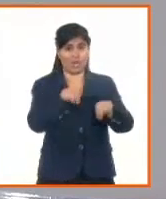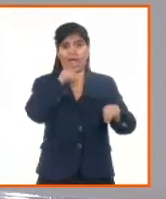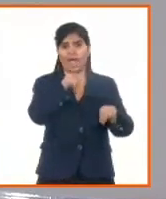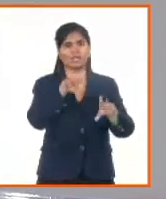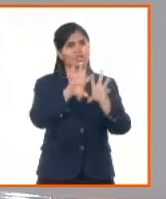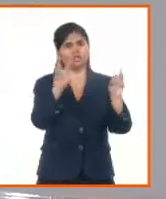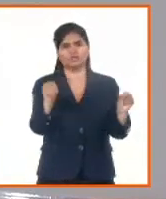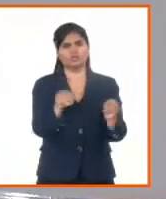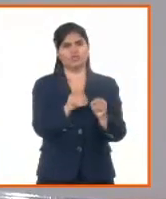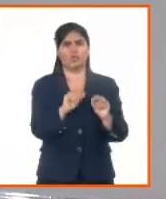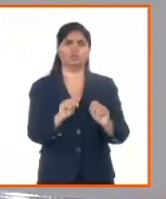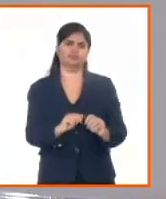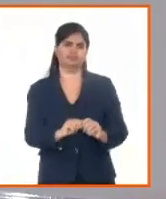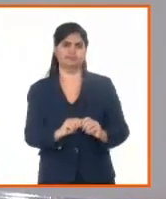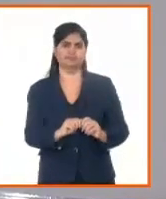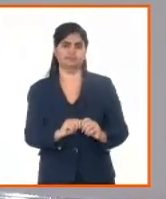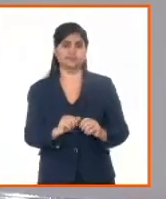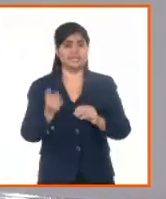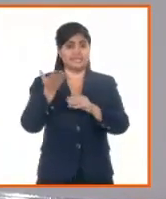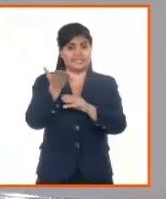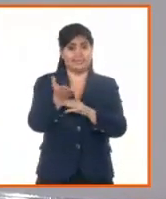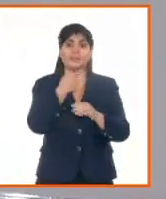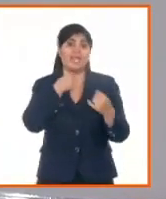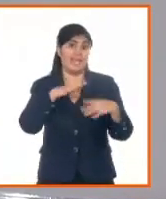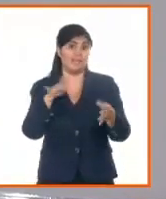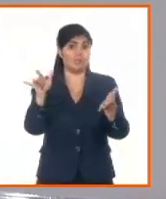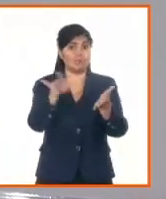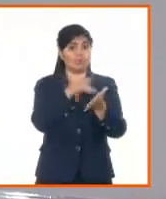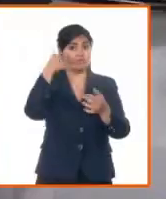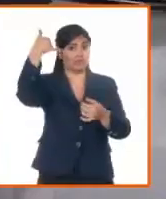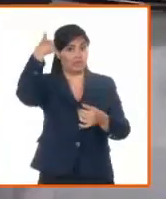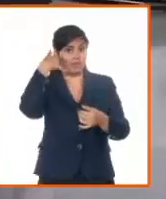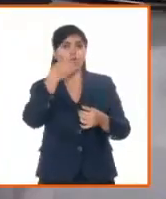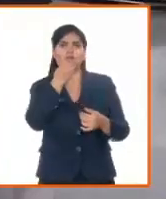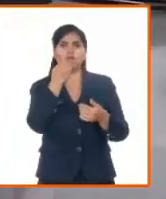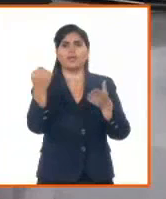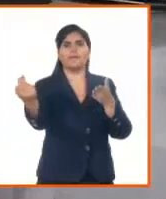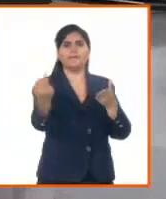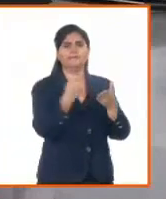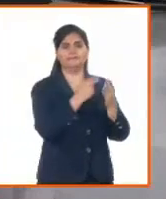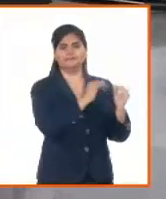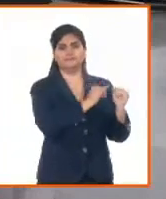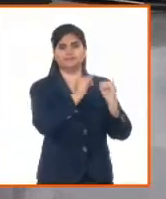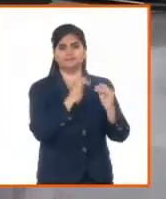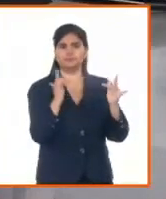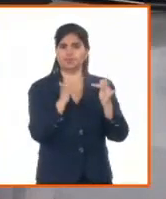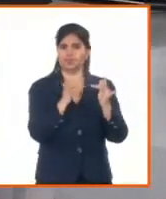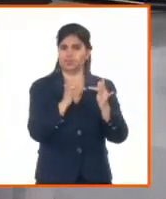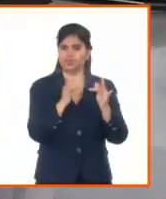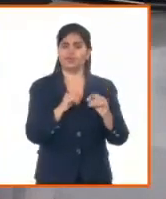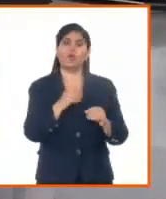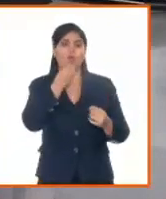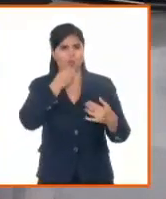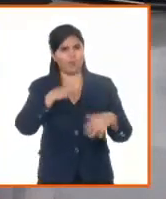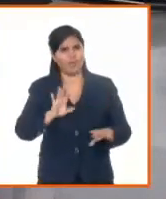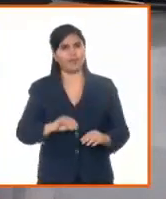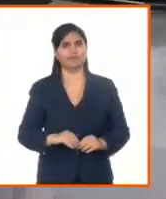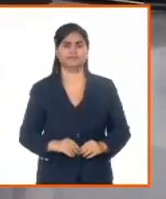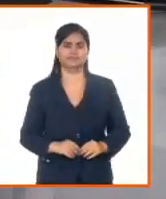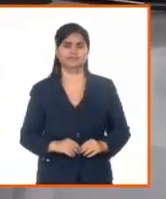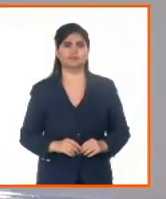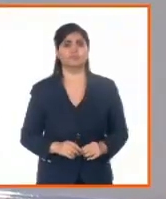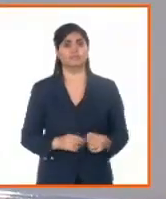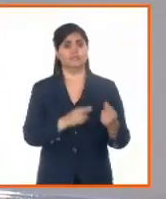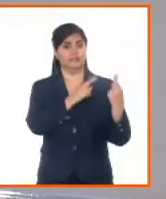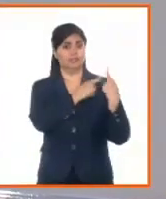las certificaciones. A veces no se satisfacen esas peticiones. Hay organismos que no lo aceptan, no lo ven. Hay responsabilidad también nuestra del